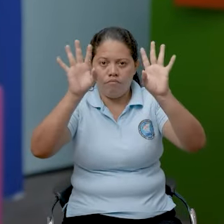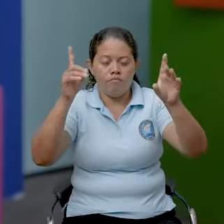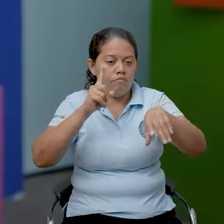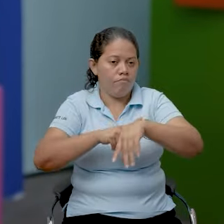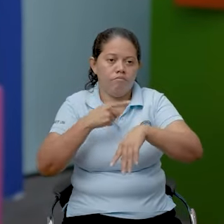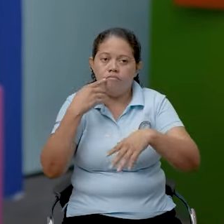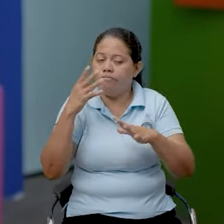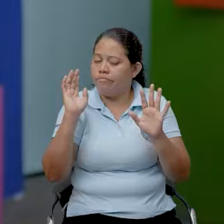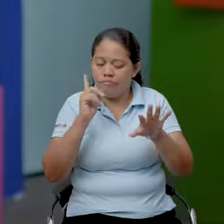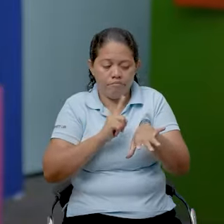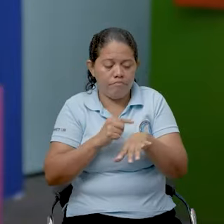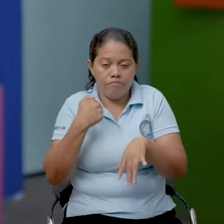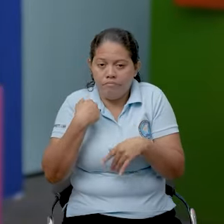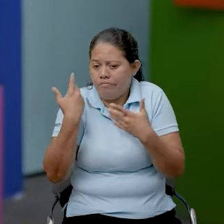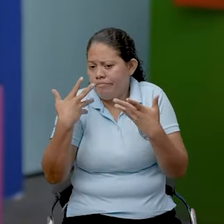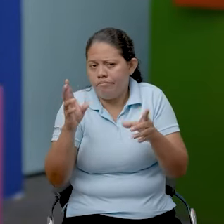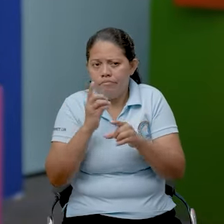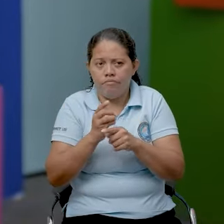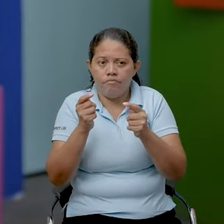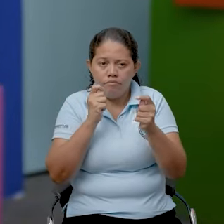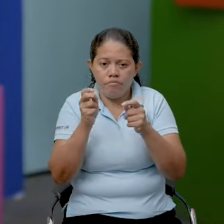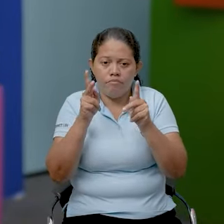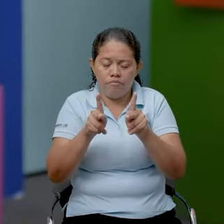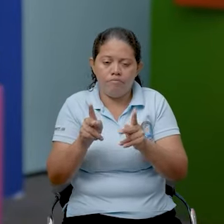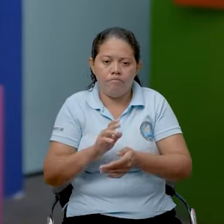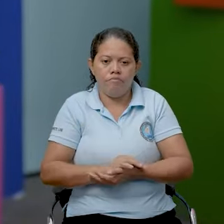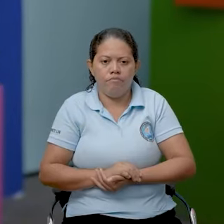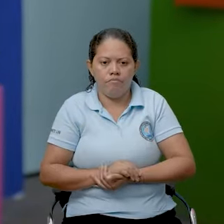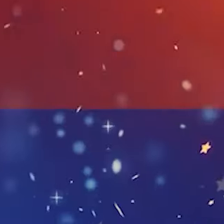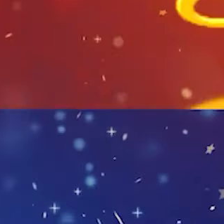la hora que sea posible para garantizar la seguridad ciudadana.